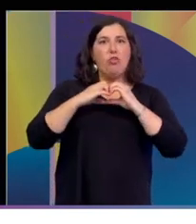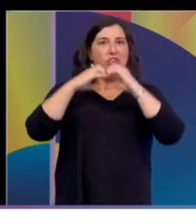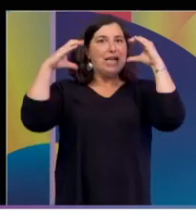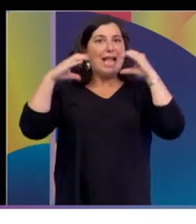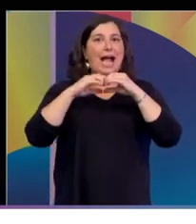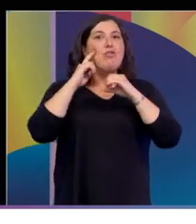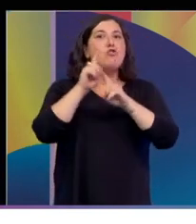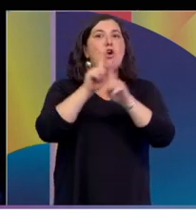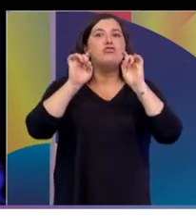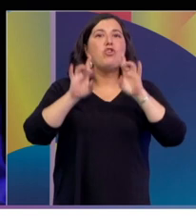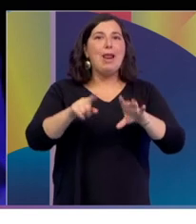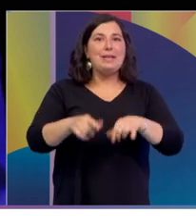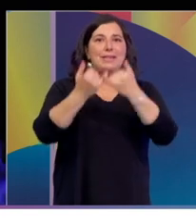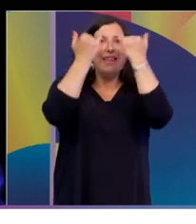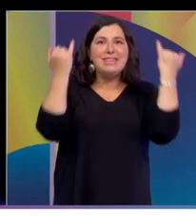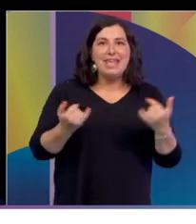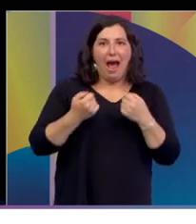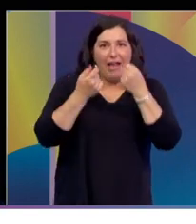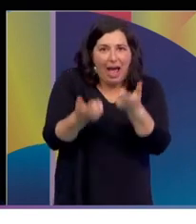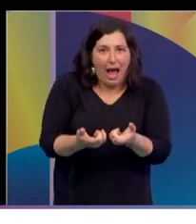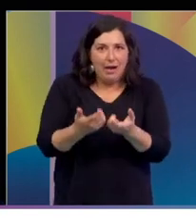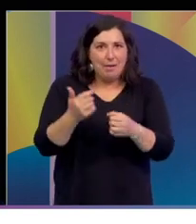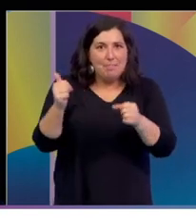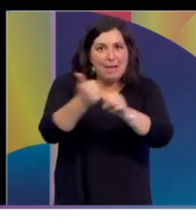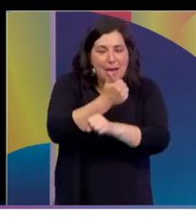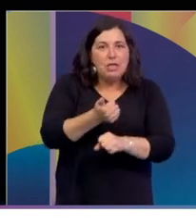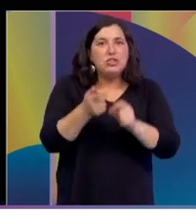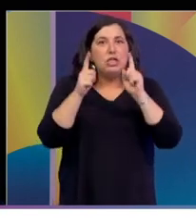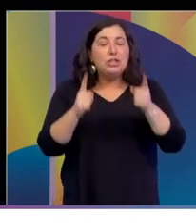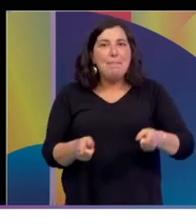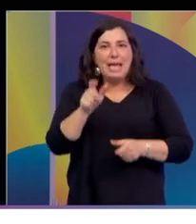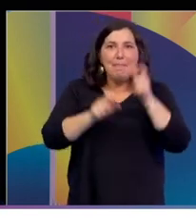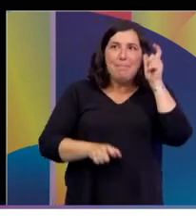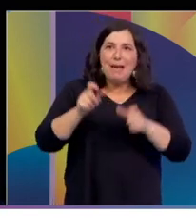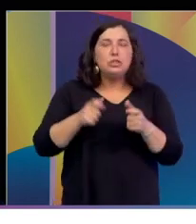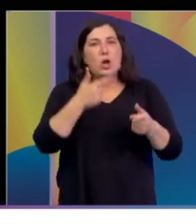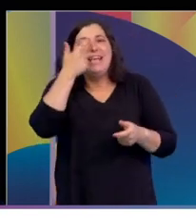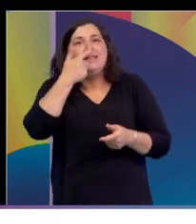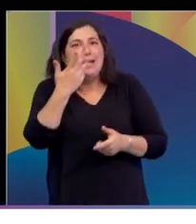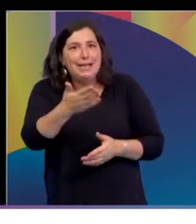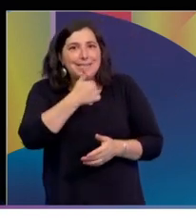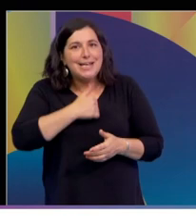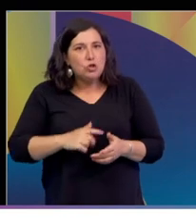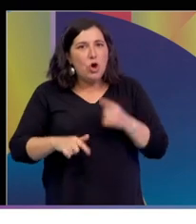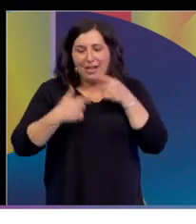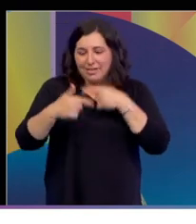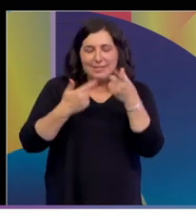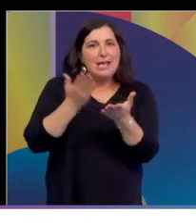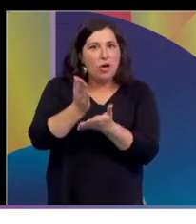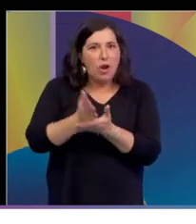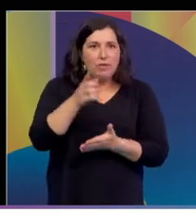entrega ese premio, sino que la gente después también se engancha con las historias y sigue colaborando. Eso es una parte fundamental.